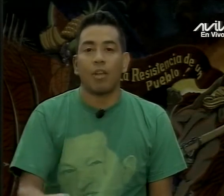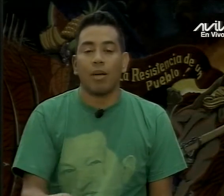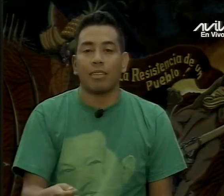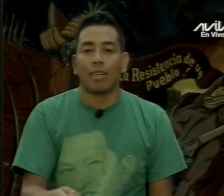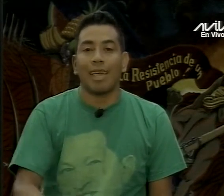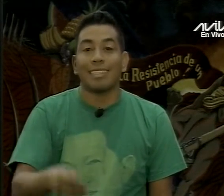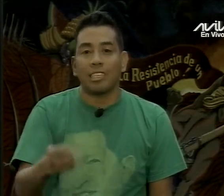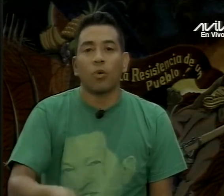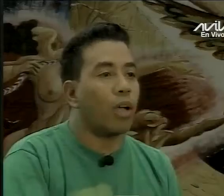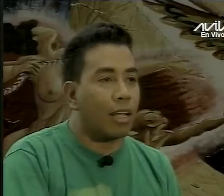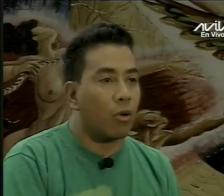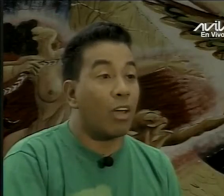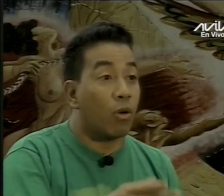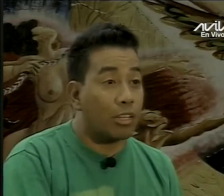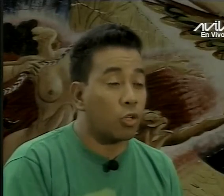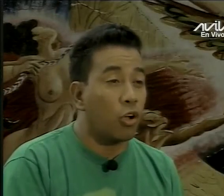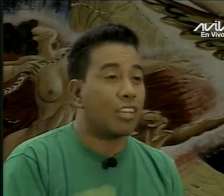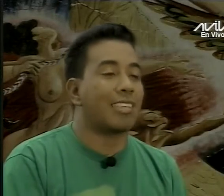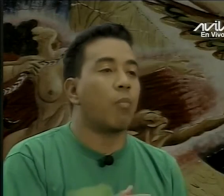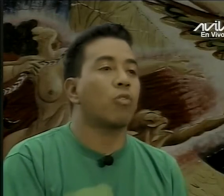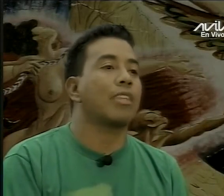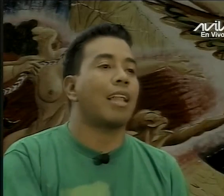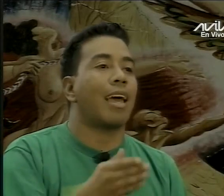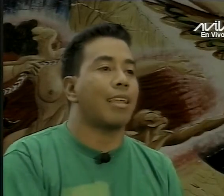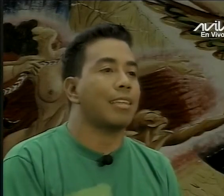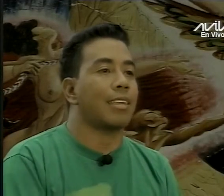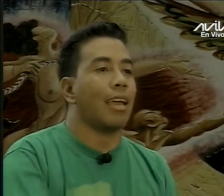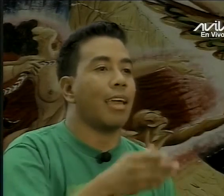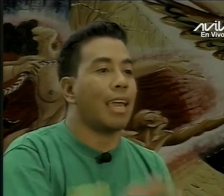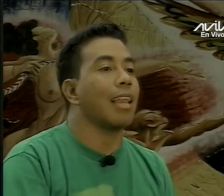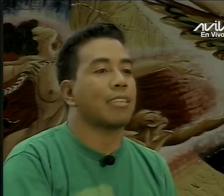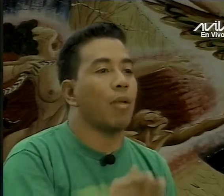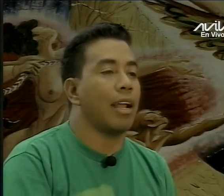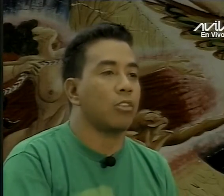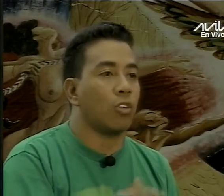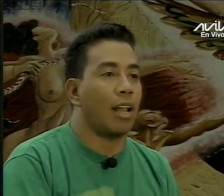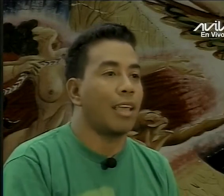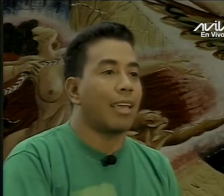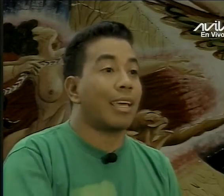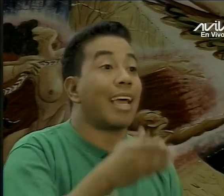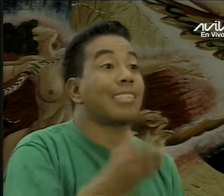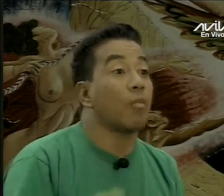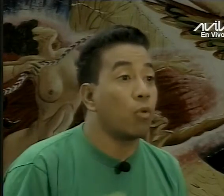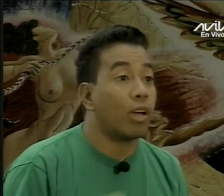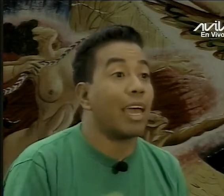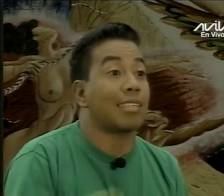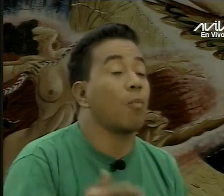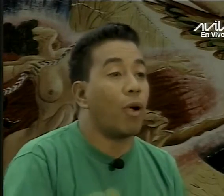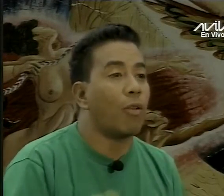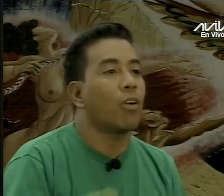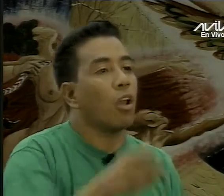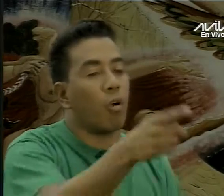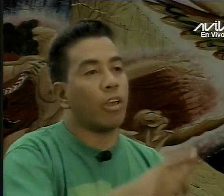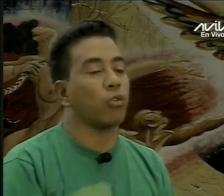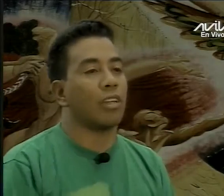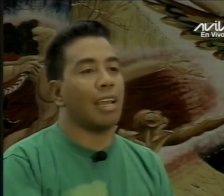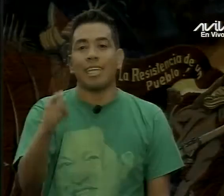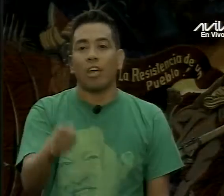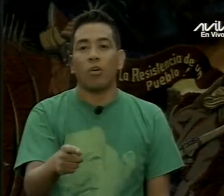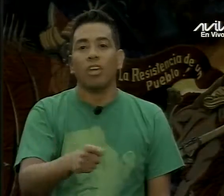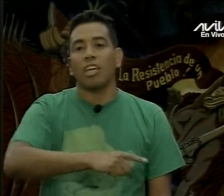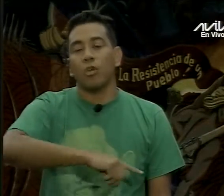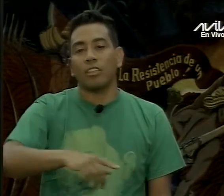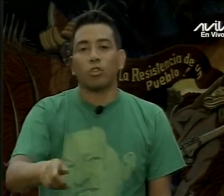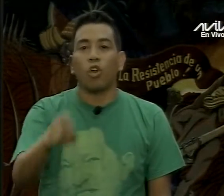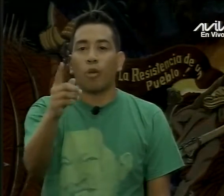además es bastante emblemática. El 5 de enero es un hecho, se monta la derecha en la Asamblea Nacional. ¿Qué hacemos? ¿Qué hace el pueblo? Lo vamos a discutir